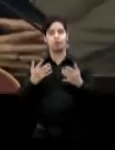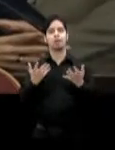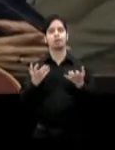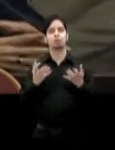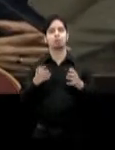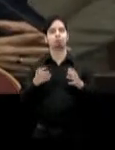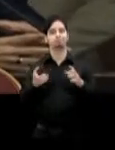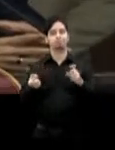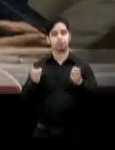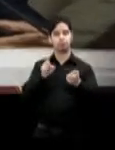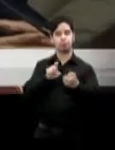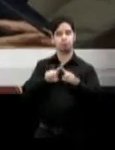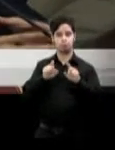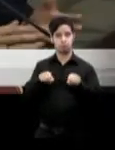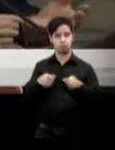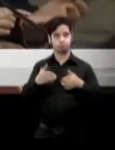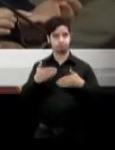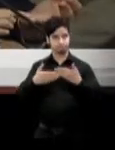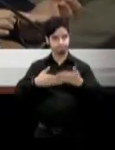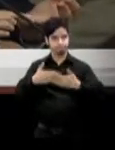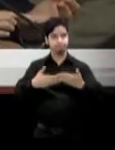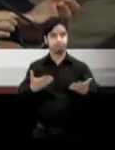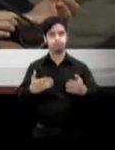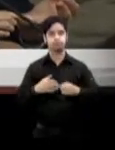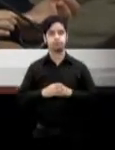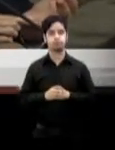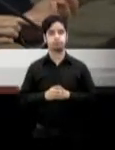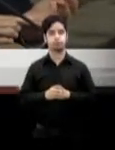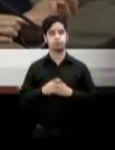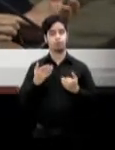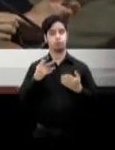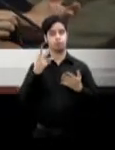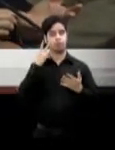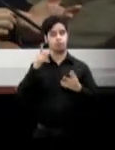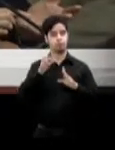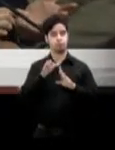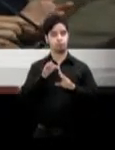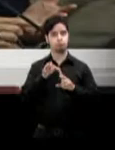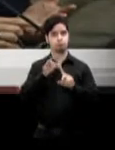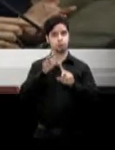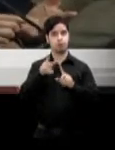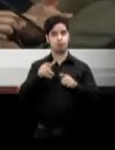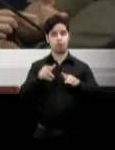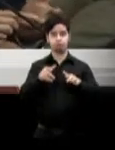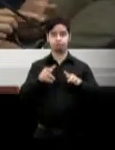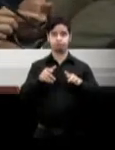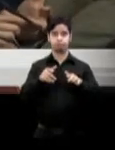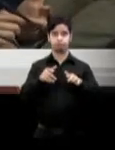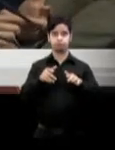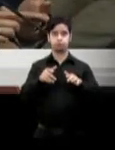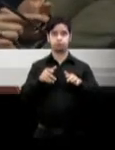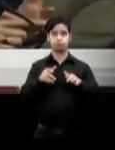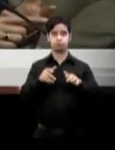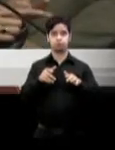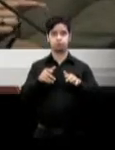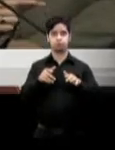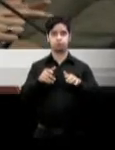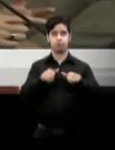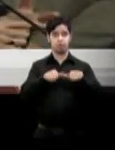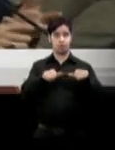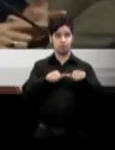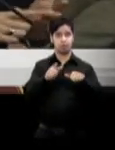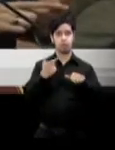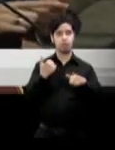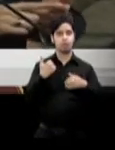ahora. Se ha identificado unas áreas como lo son el área de calzado, el área de ropa, el área de medicamentos, particularmente